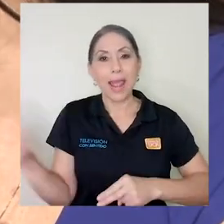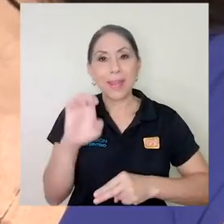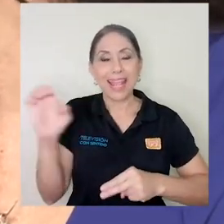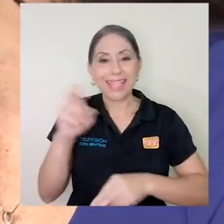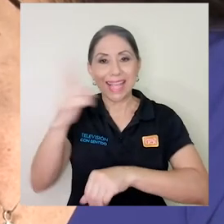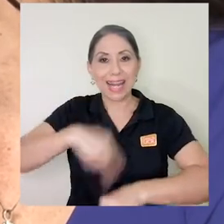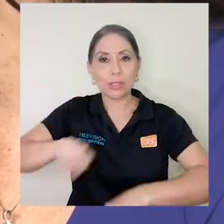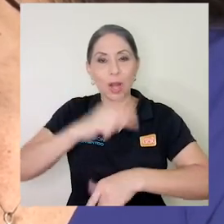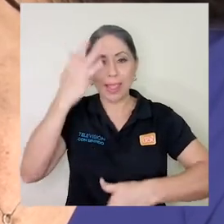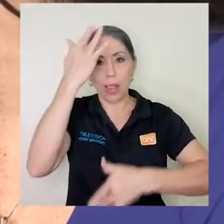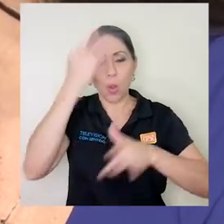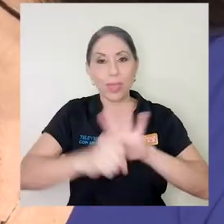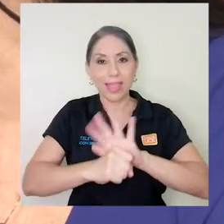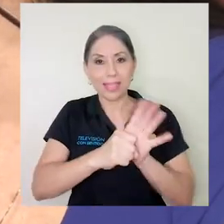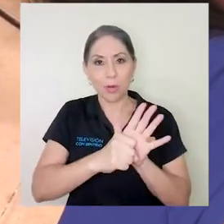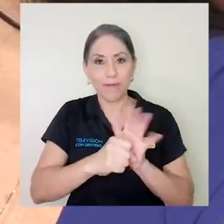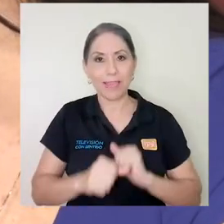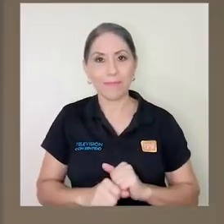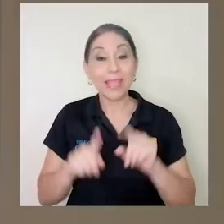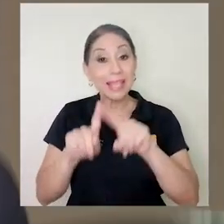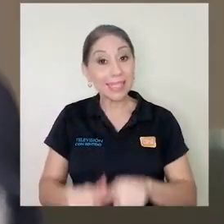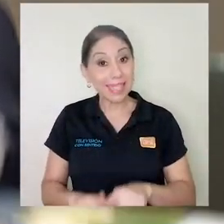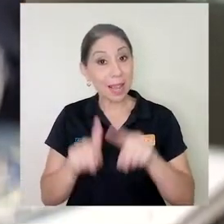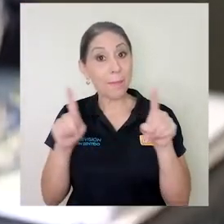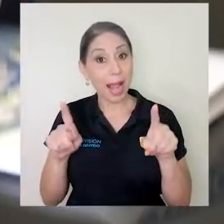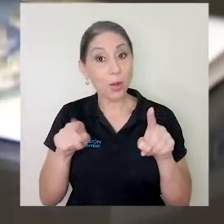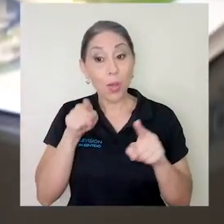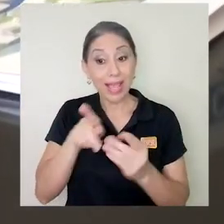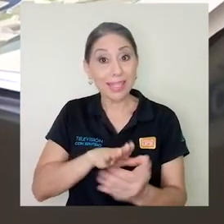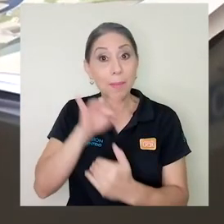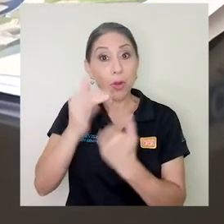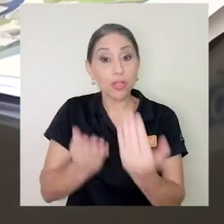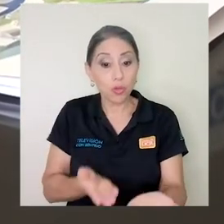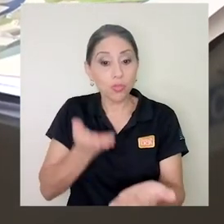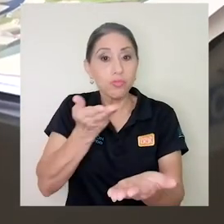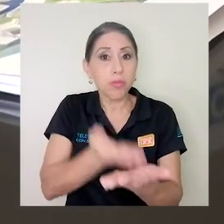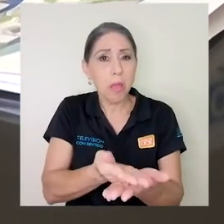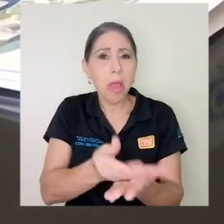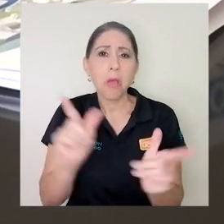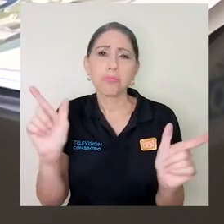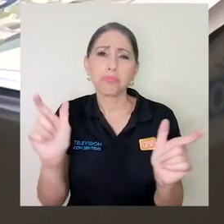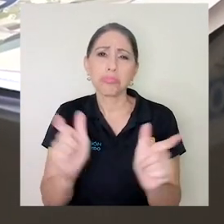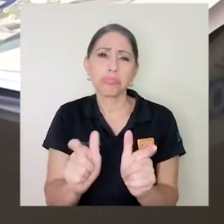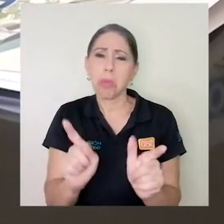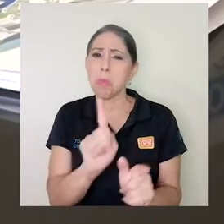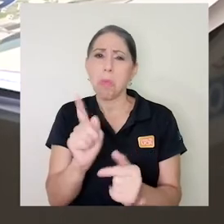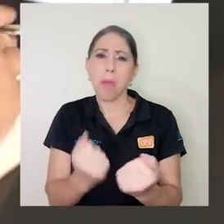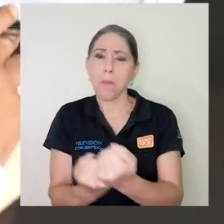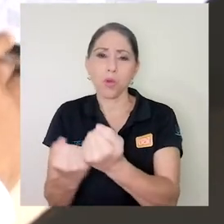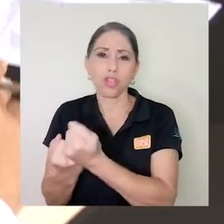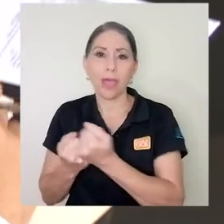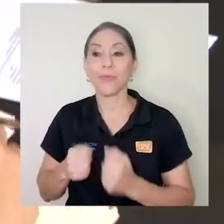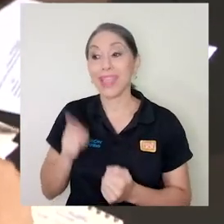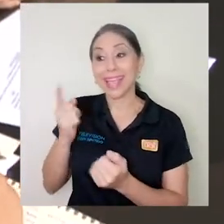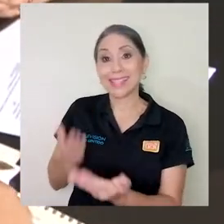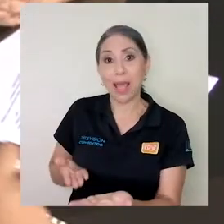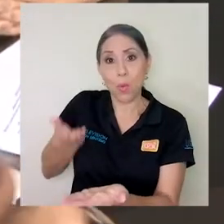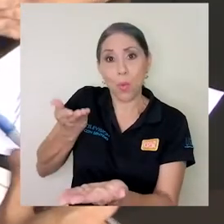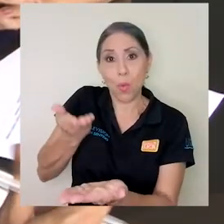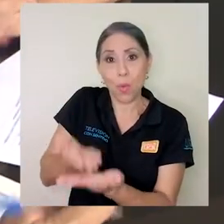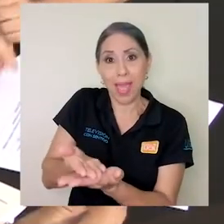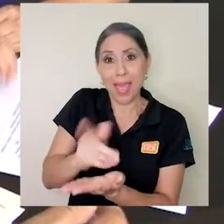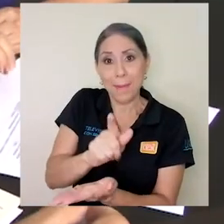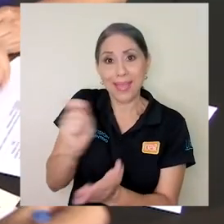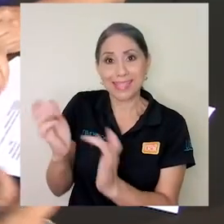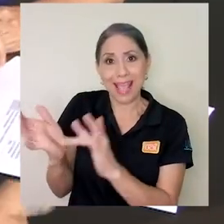nacional declarada por COVID-19. Sin embargo, fue un proyecto poco apoyado. Fue una moción presentada